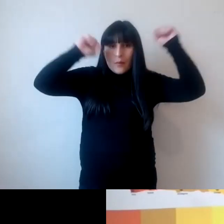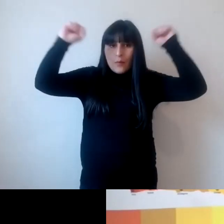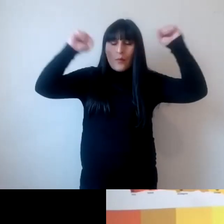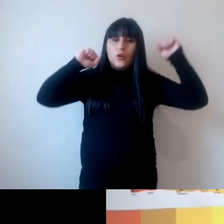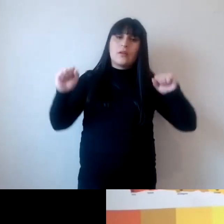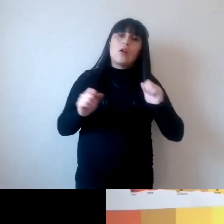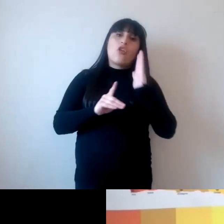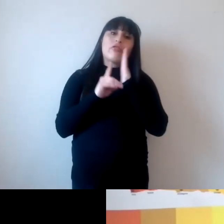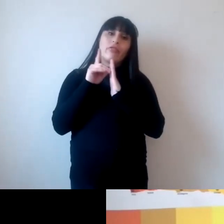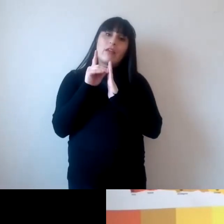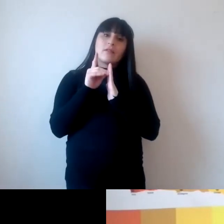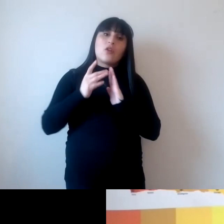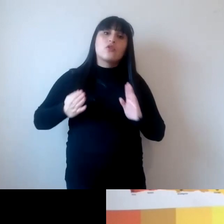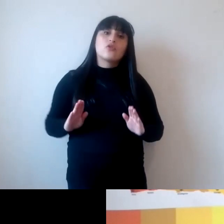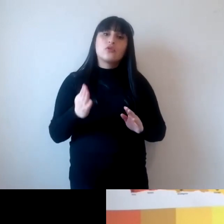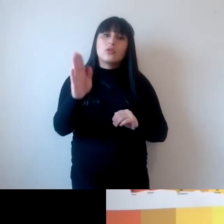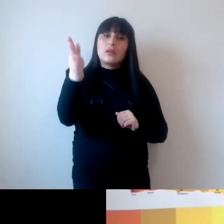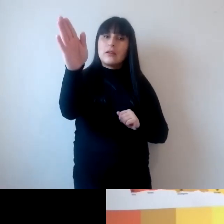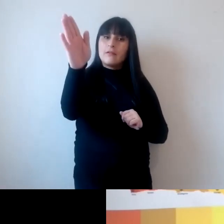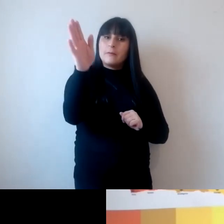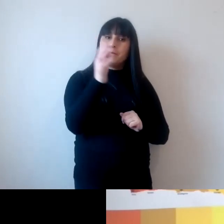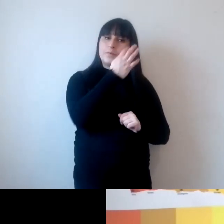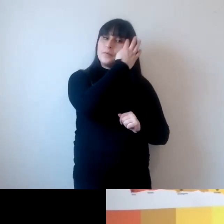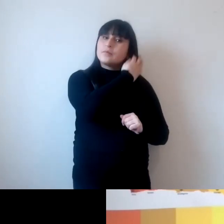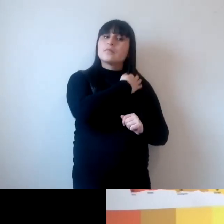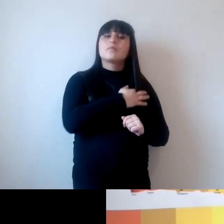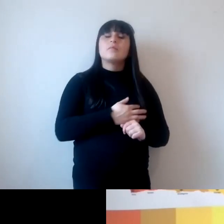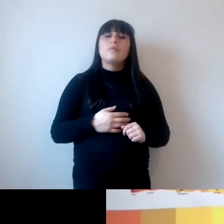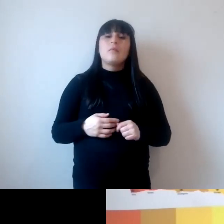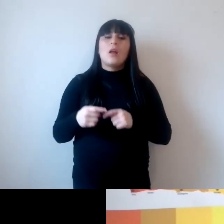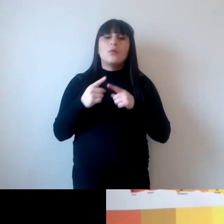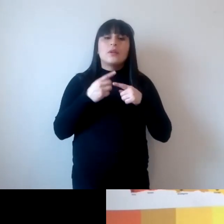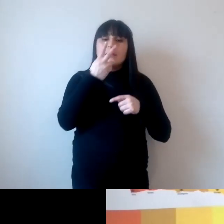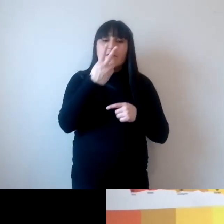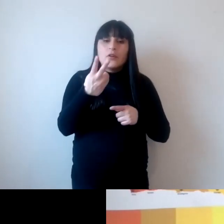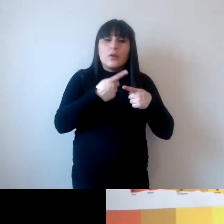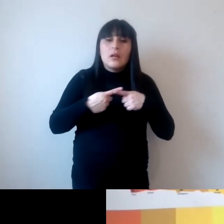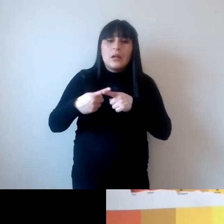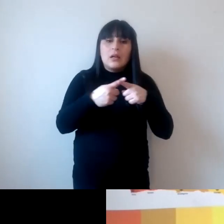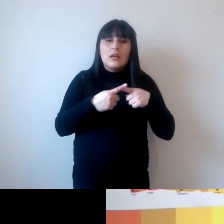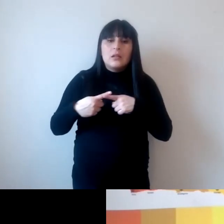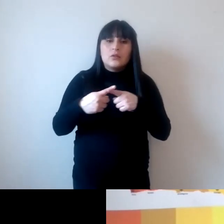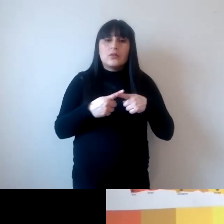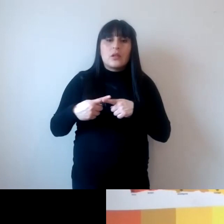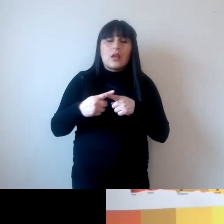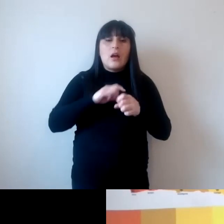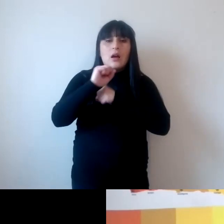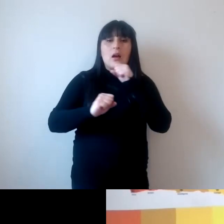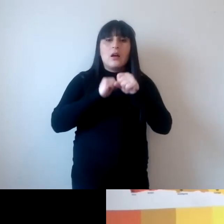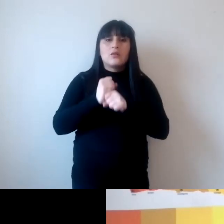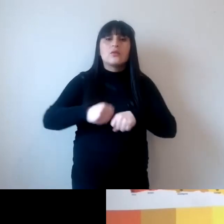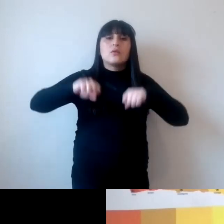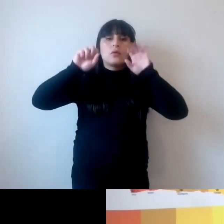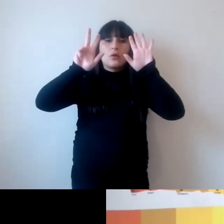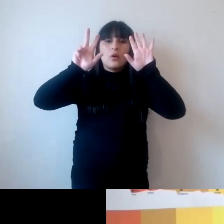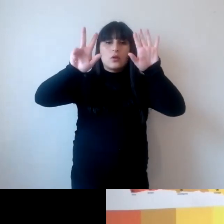sostenible aunque se presentó digamos en sociedad en el año 87 en el informe sobre